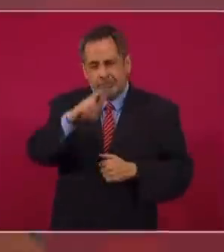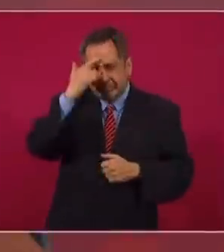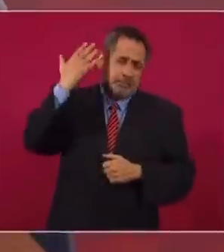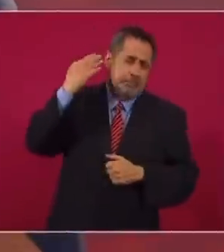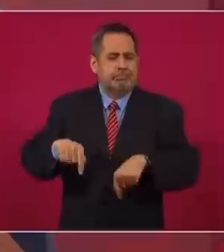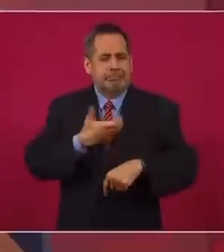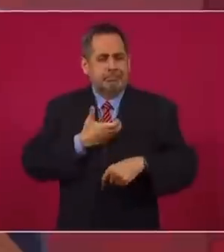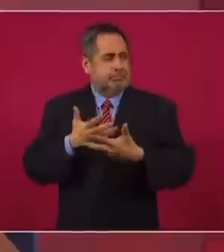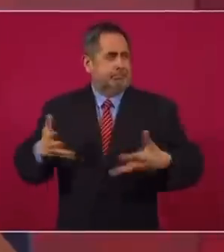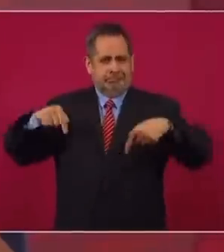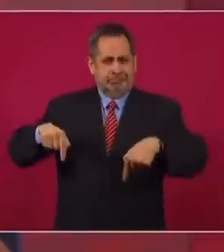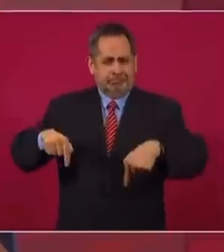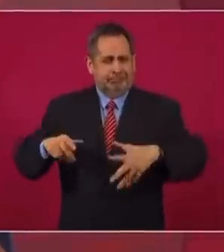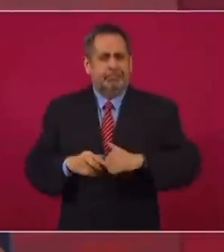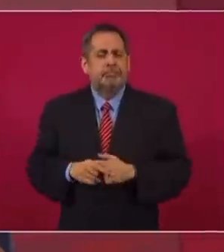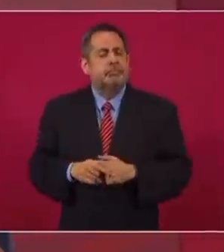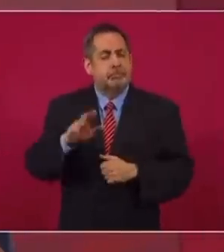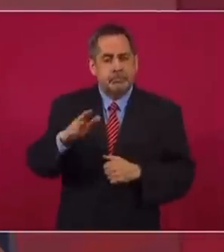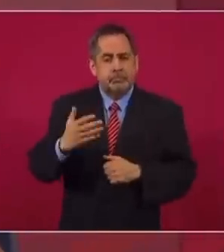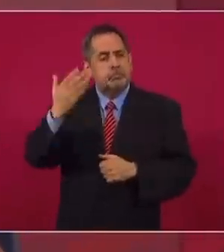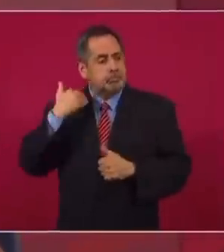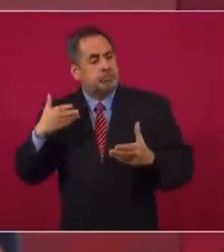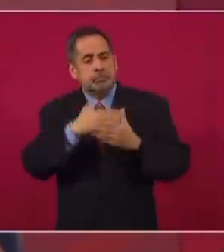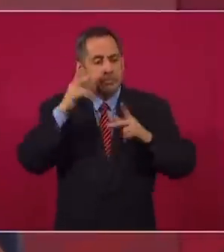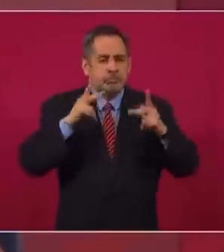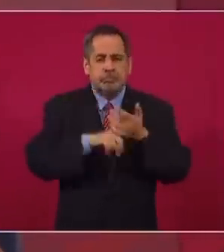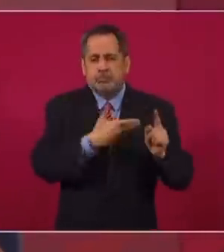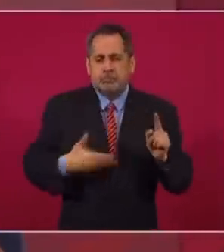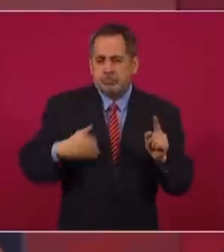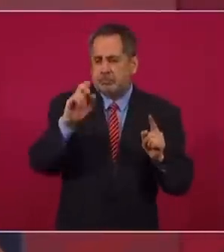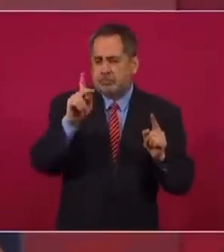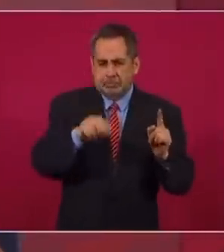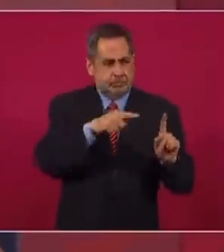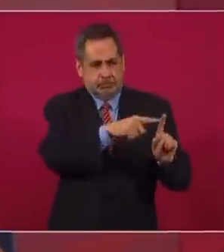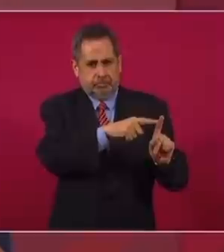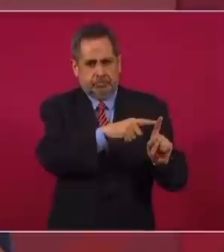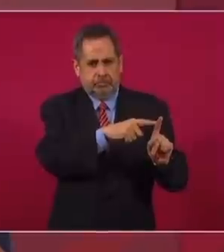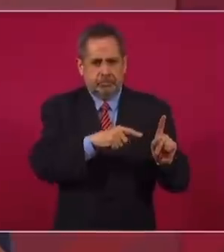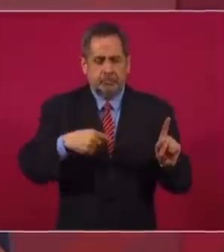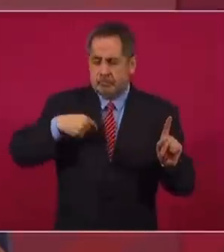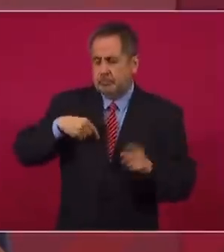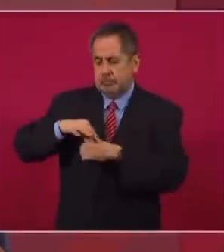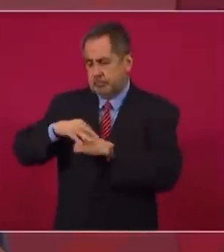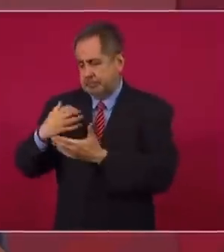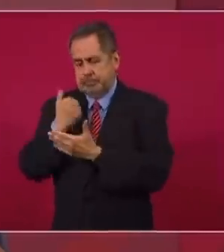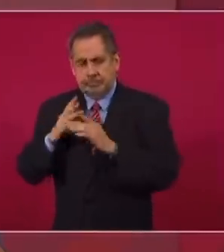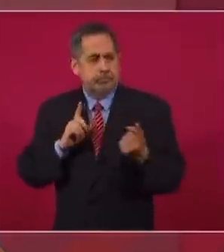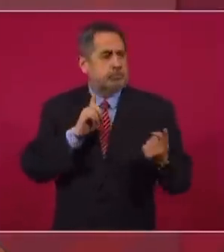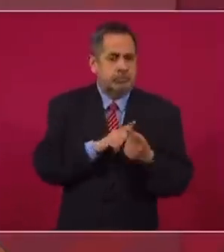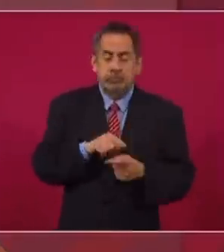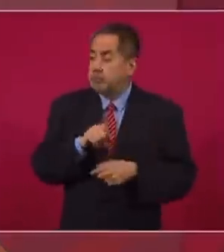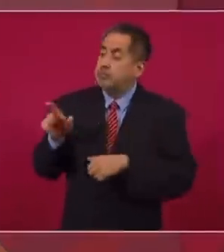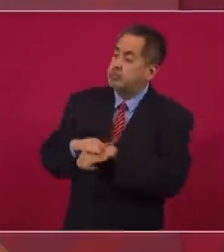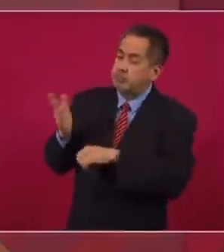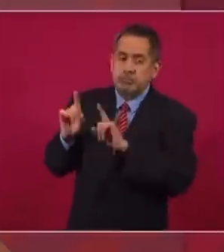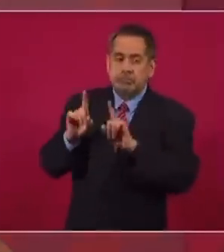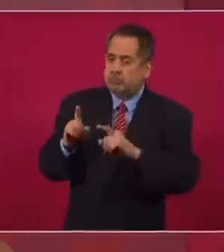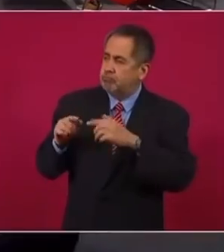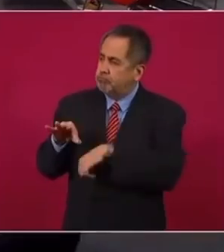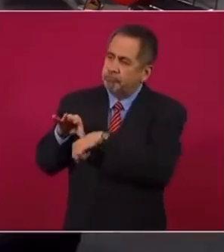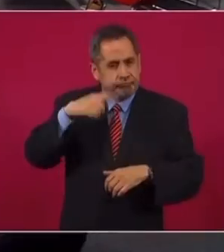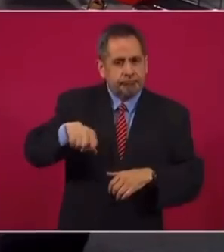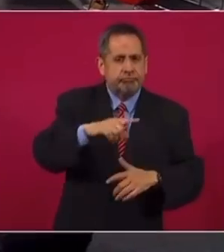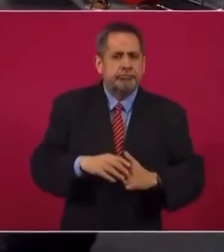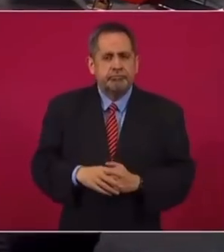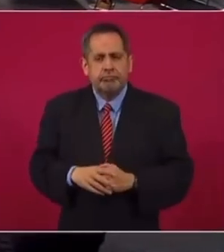quería vivir aquí, cuando visité al presidente Peña, ya siendo presidente electo, me dijo, mire, le voy a